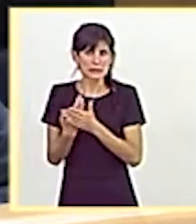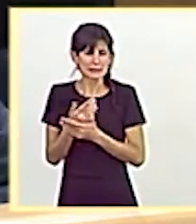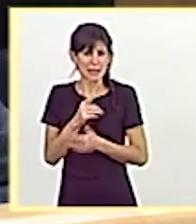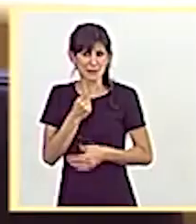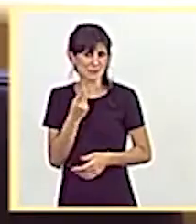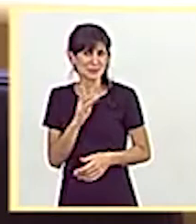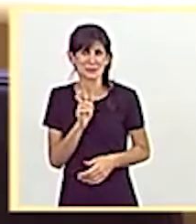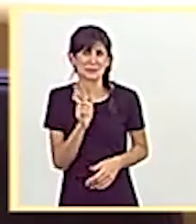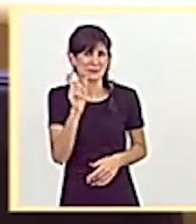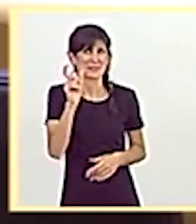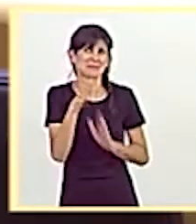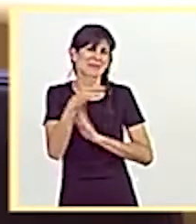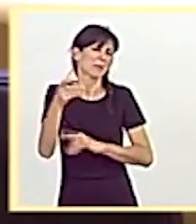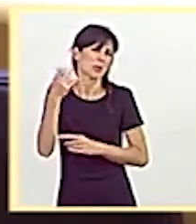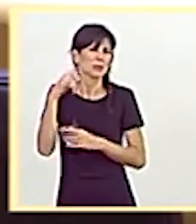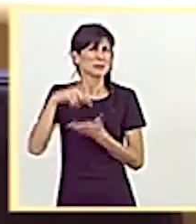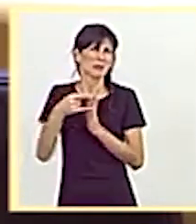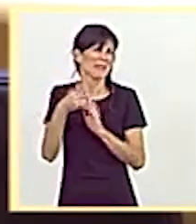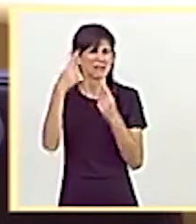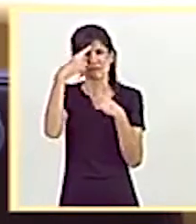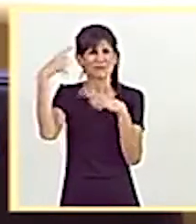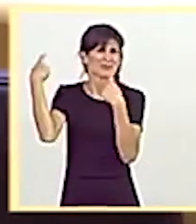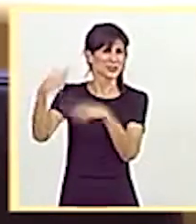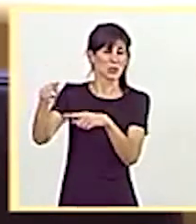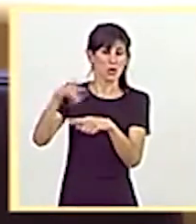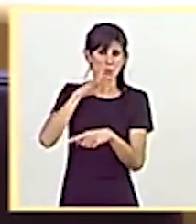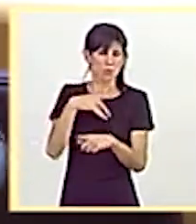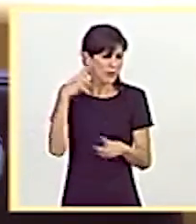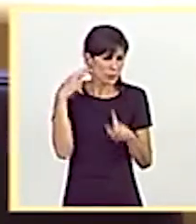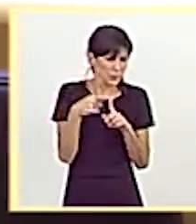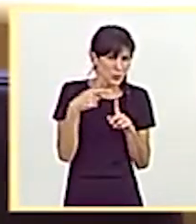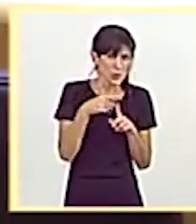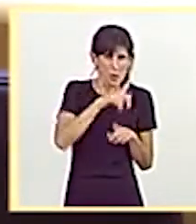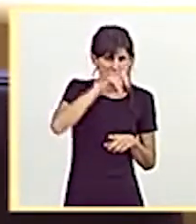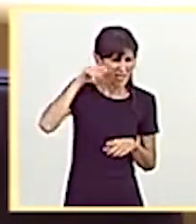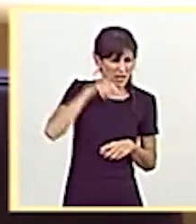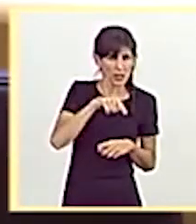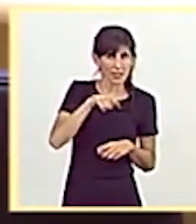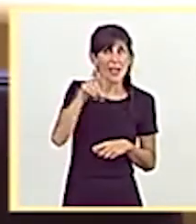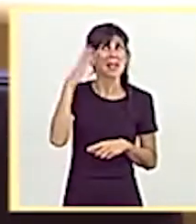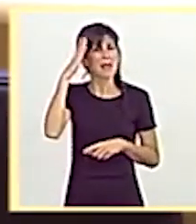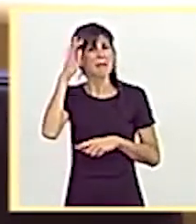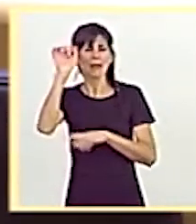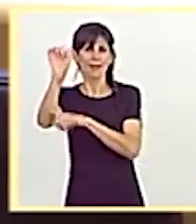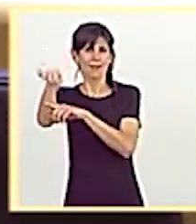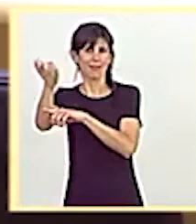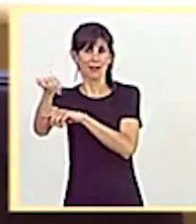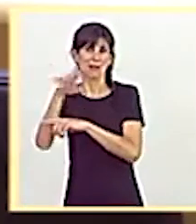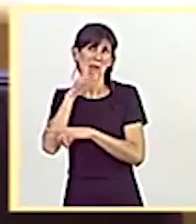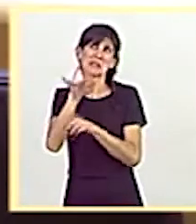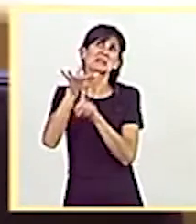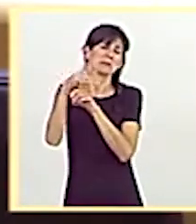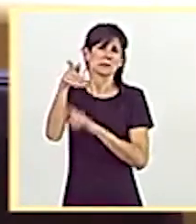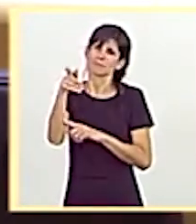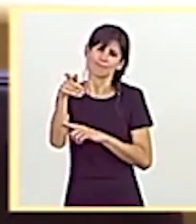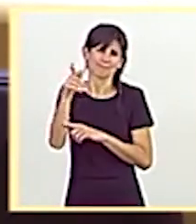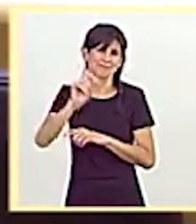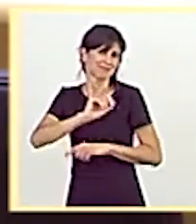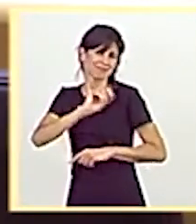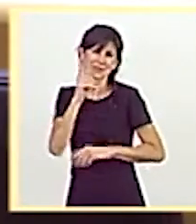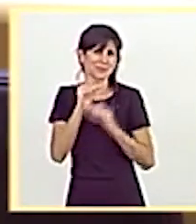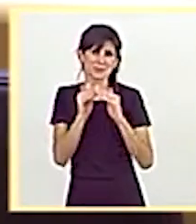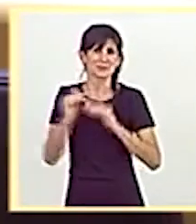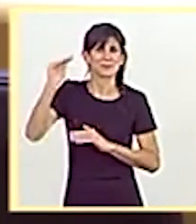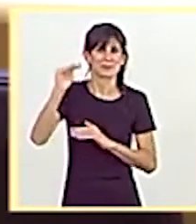y que se apañen como puedan. Porque la obsesión que tienen por Madrid, pues lamentablemente no la tienen con Navarra. Y así están con los casos que están. Mire,